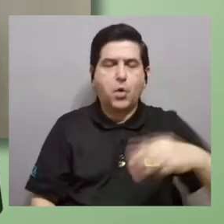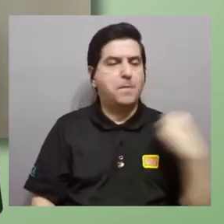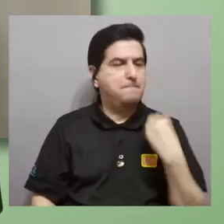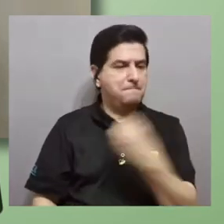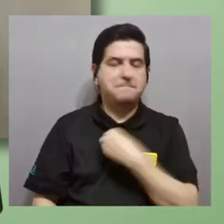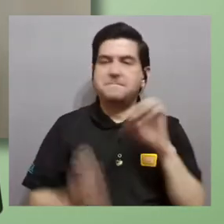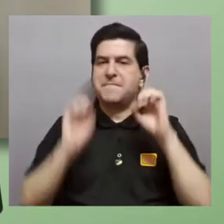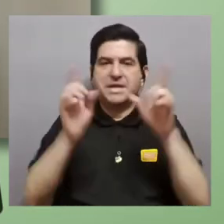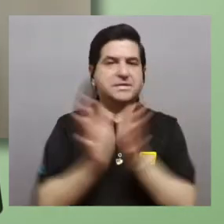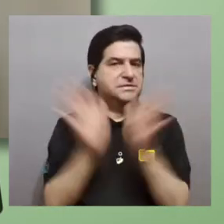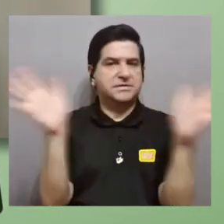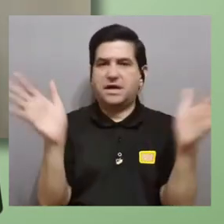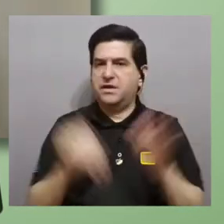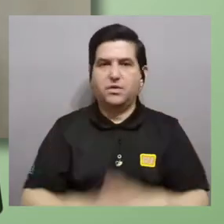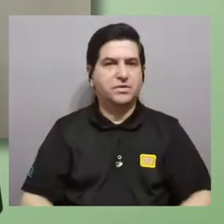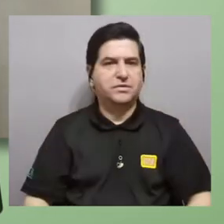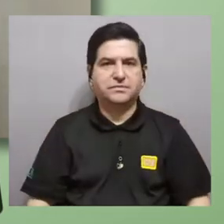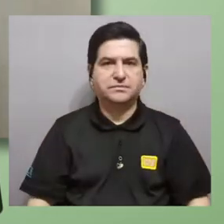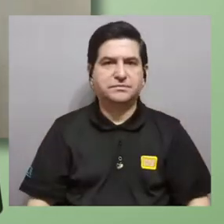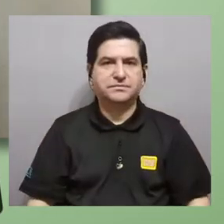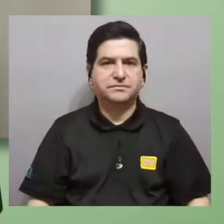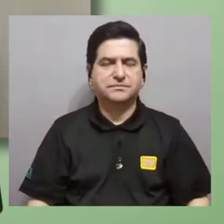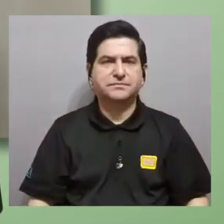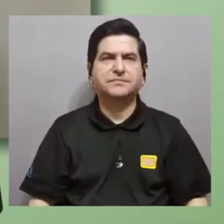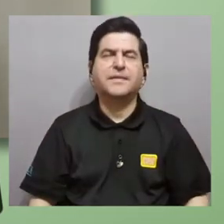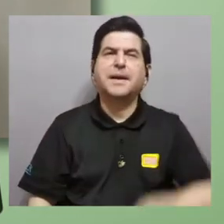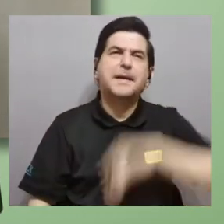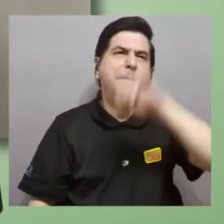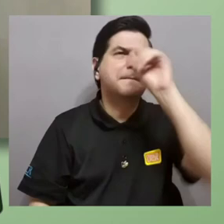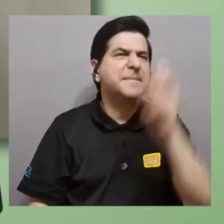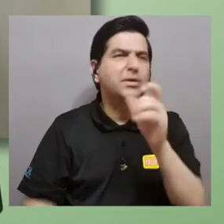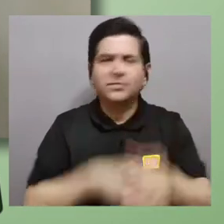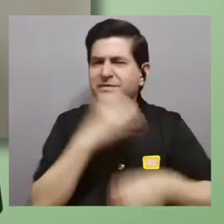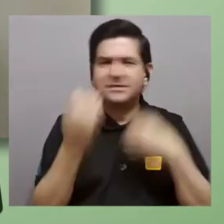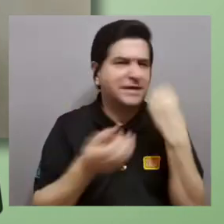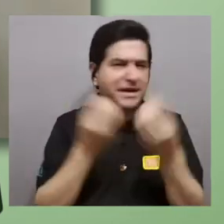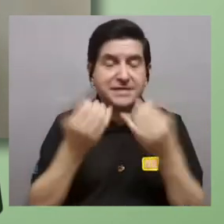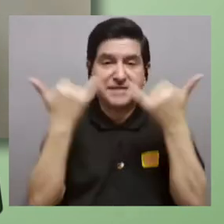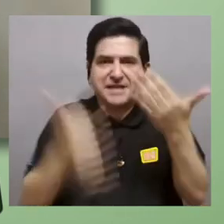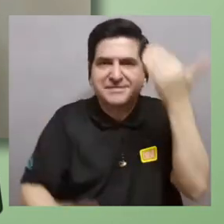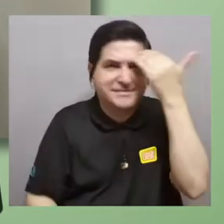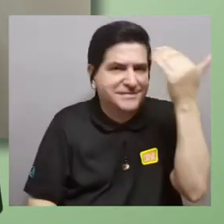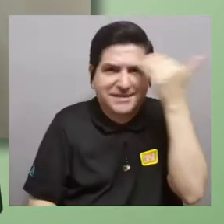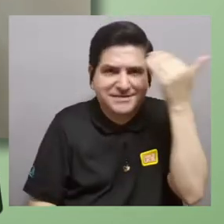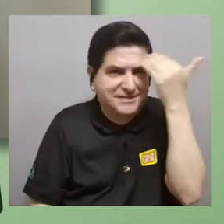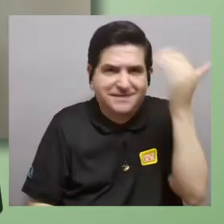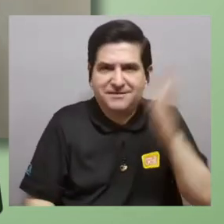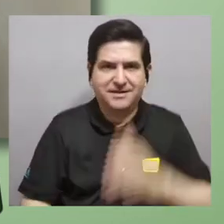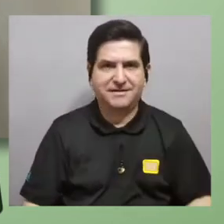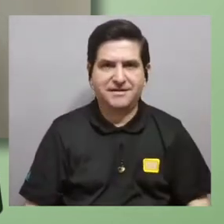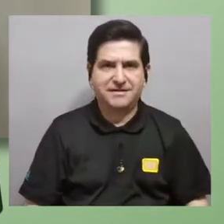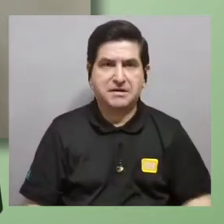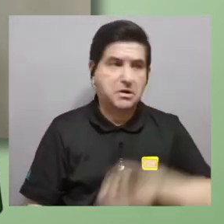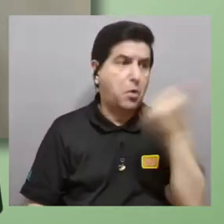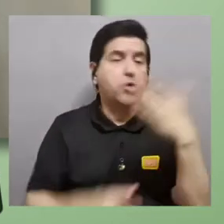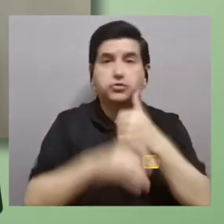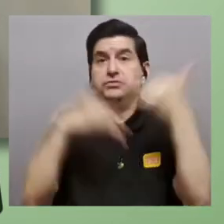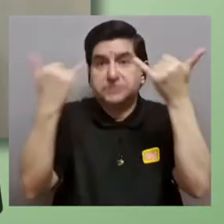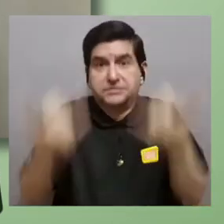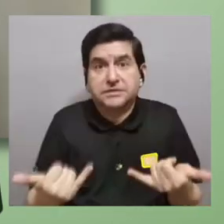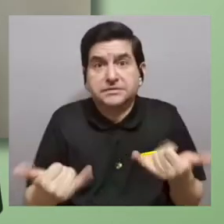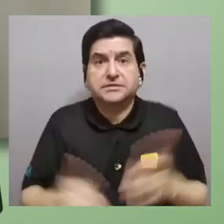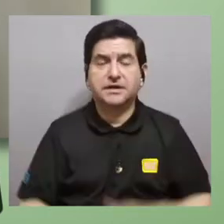ministerio de educación entonces más más que preguntar qué es lo que hay que hacer que ya lo sabemos porque otros lo han hecho